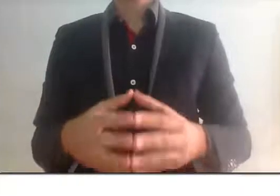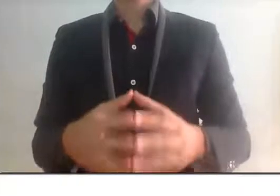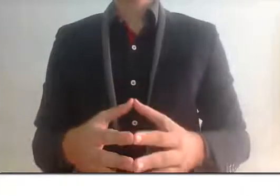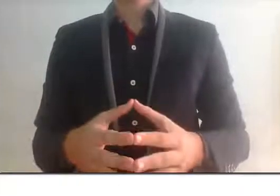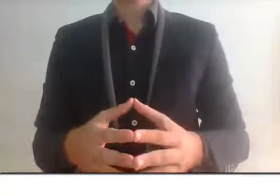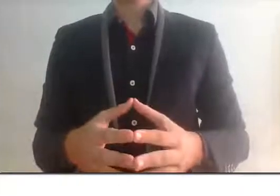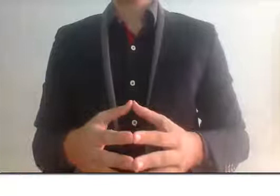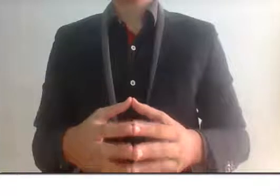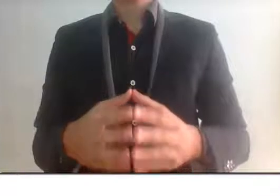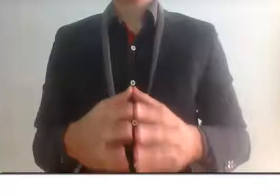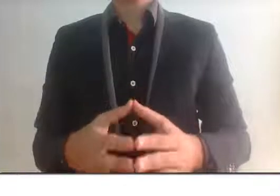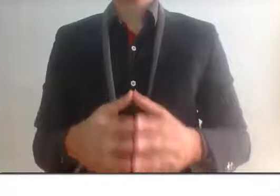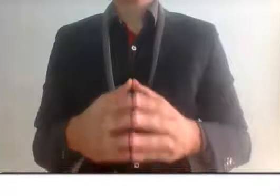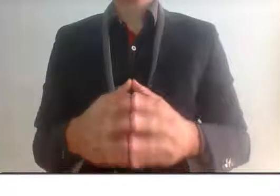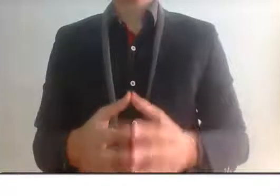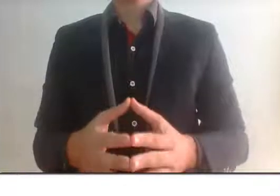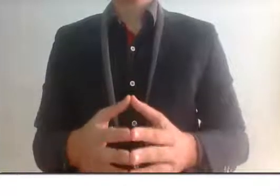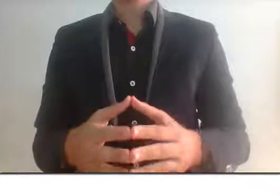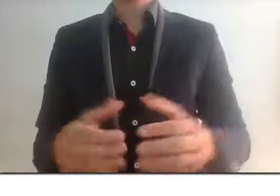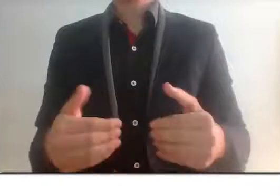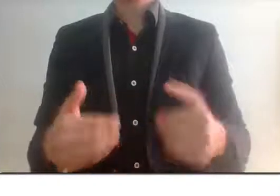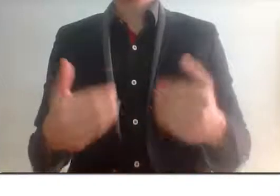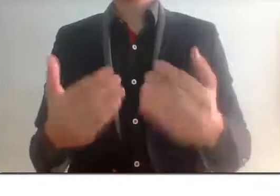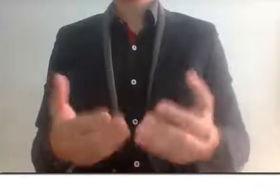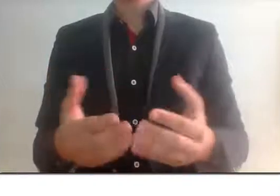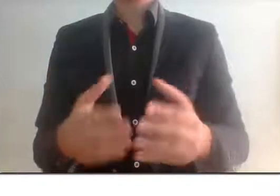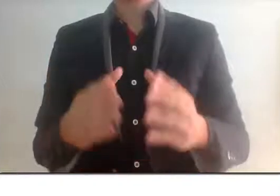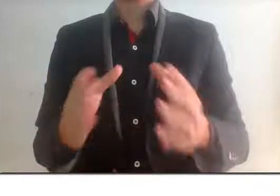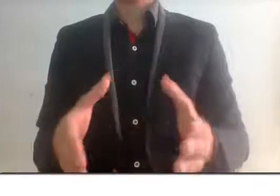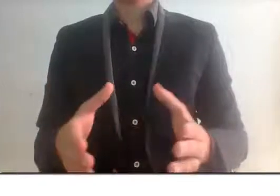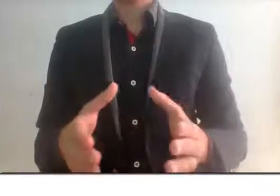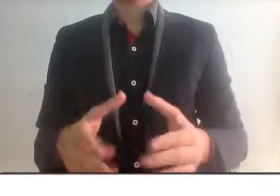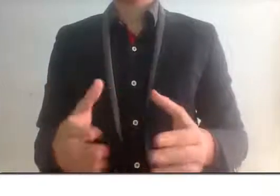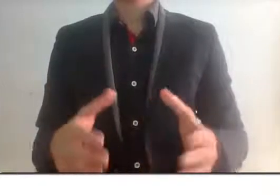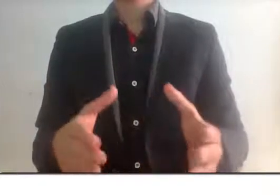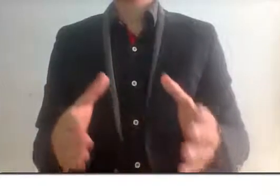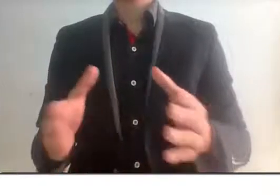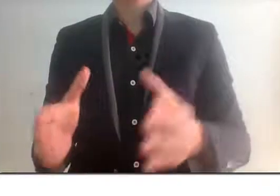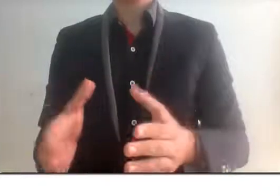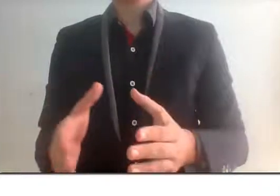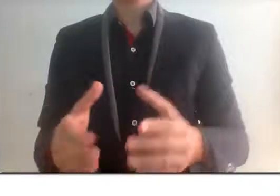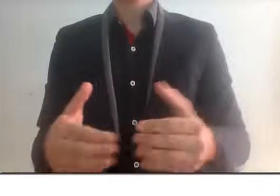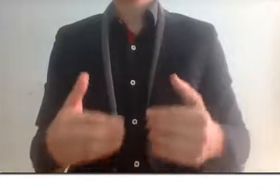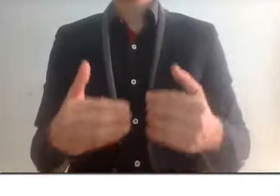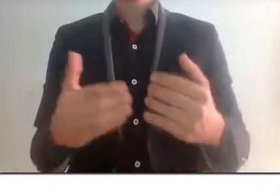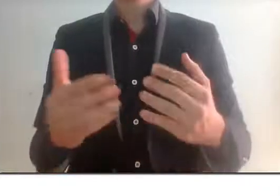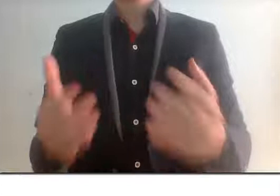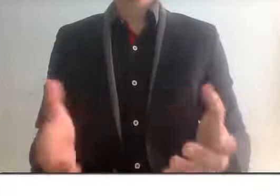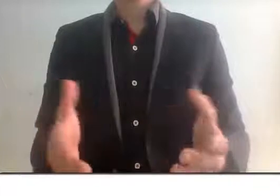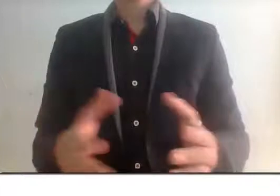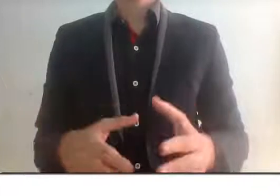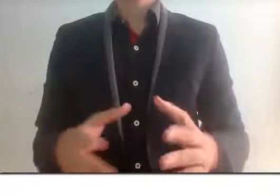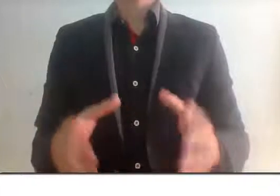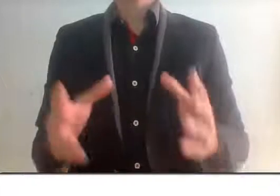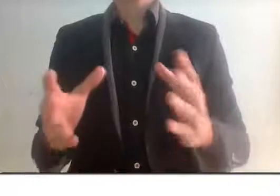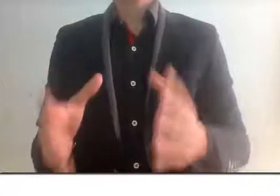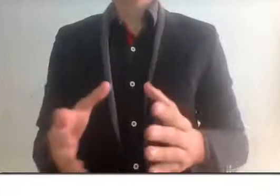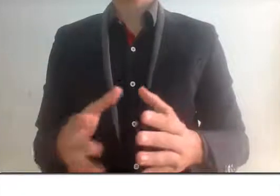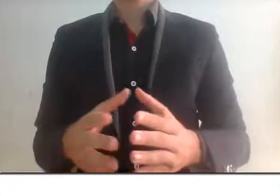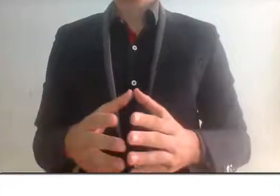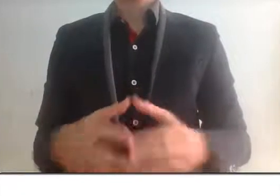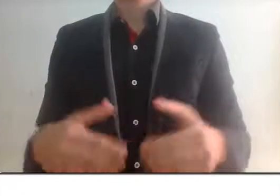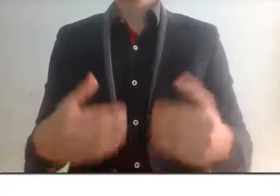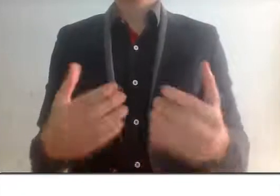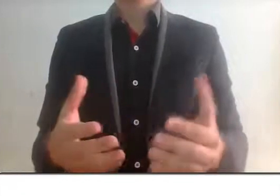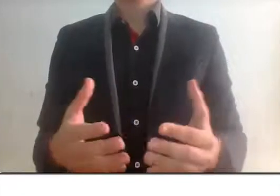creo que el hecho de que este tipo de cantidades se hayan ahorrado derivados de la política de austeridad es excelente. Ahora lo que